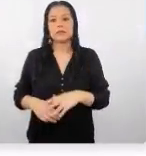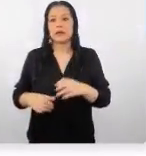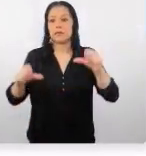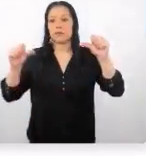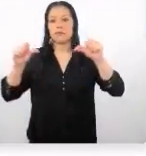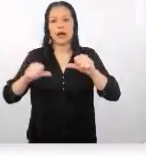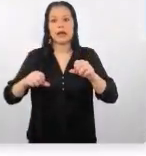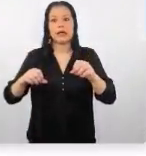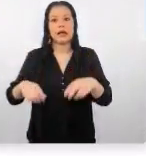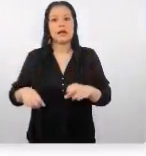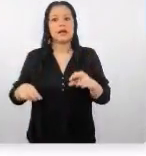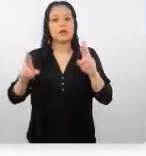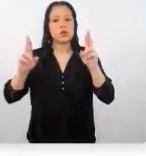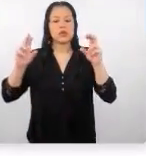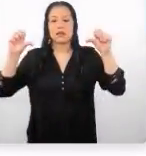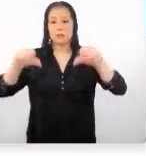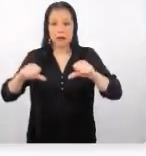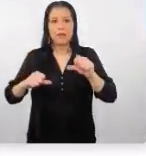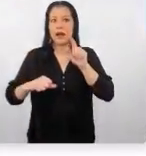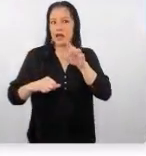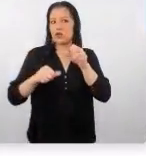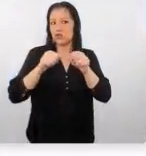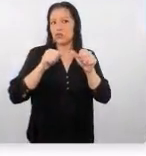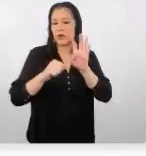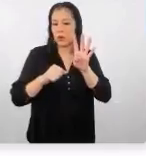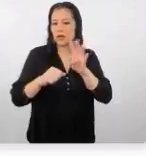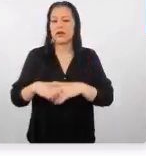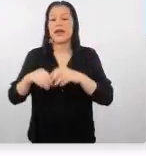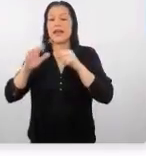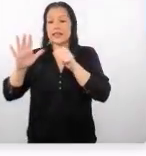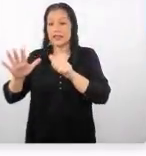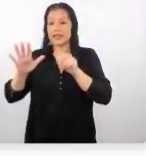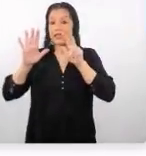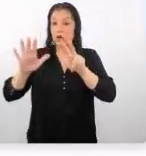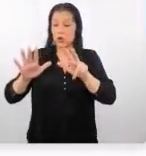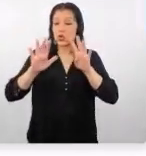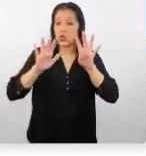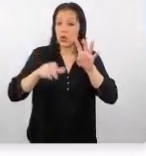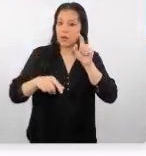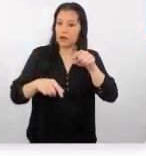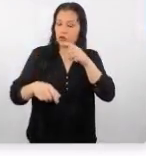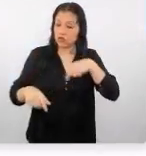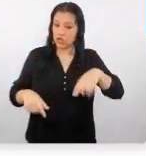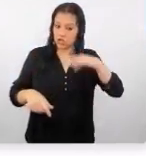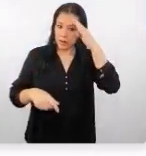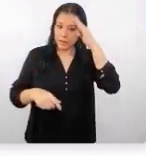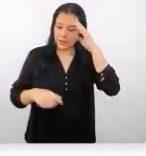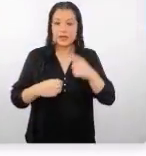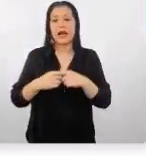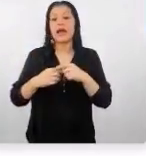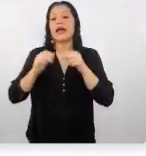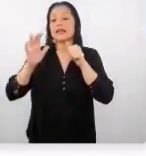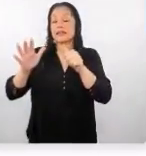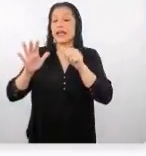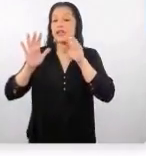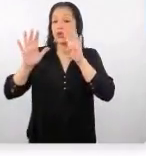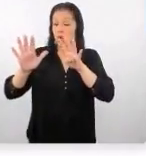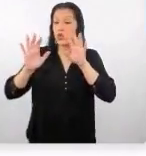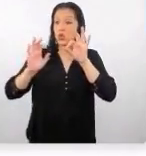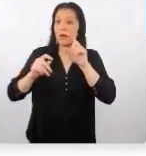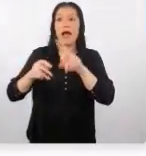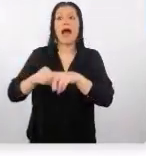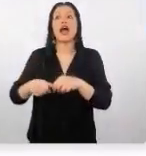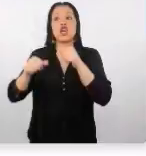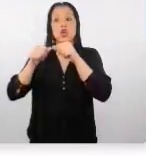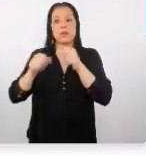número 4. El 6, el 8 y el 9 son buena suerte. Entonces, el turista no va a querer quedarse en un piso 4, en una